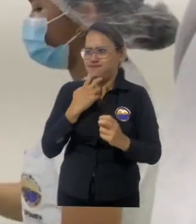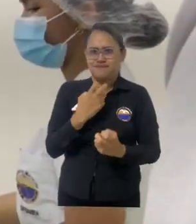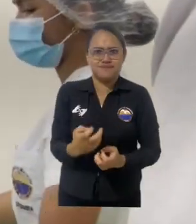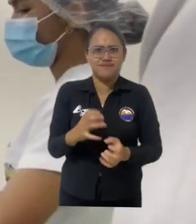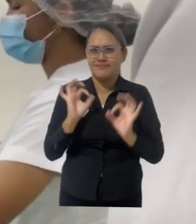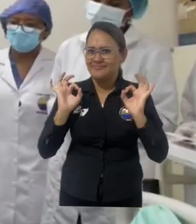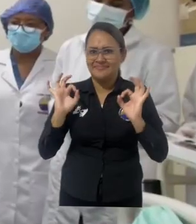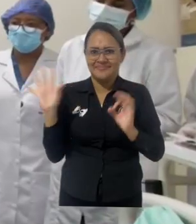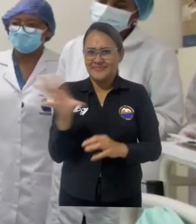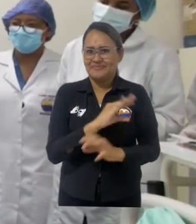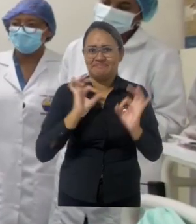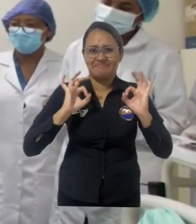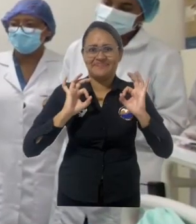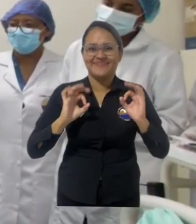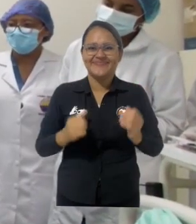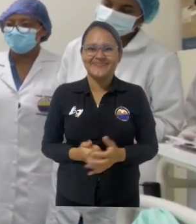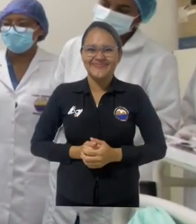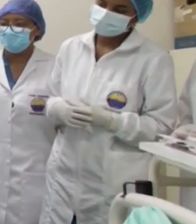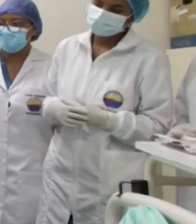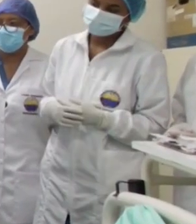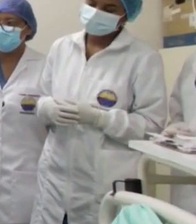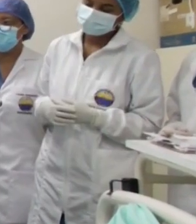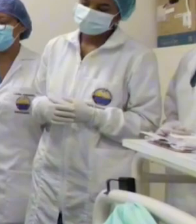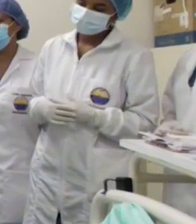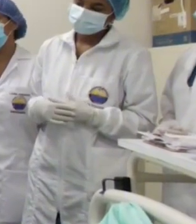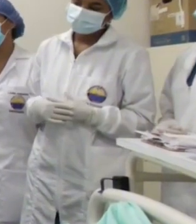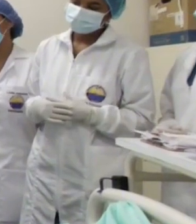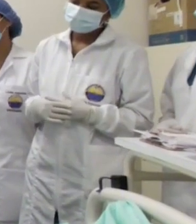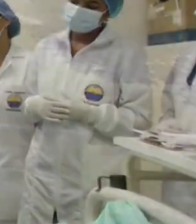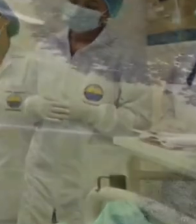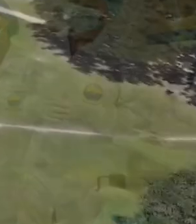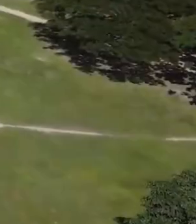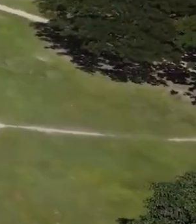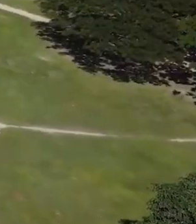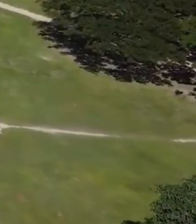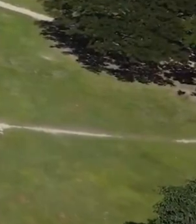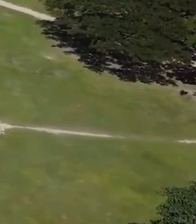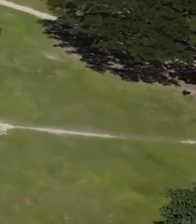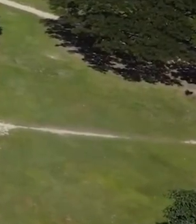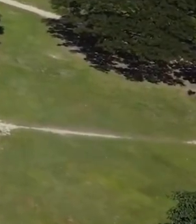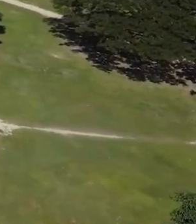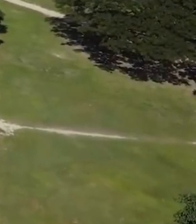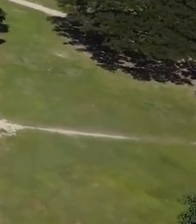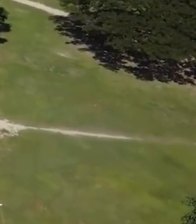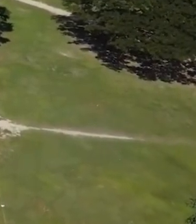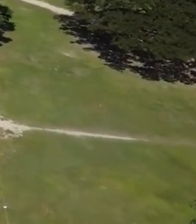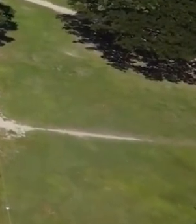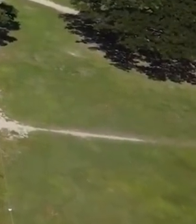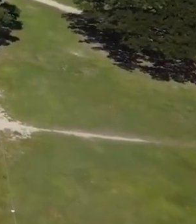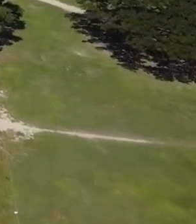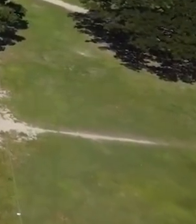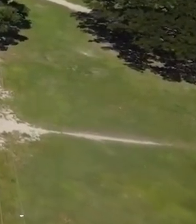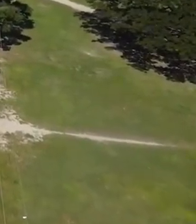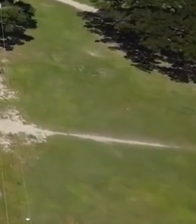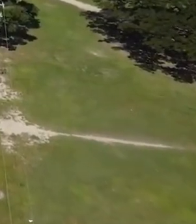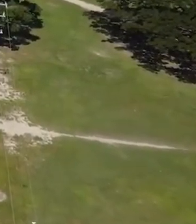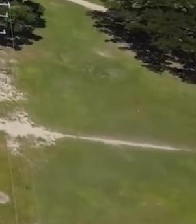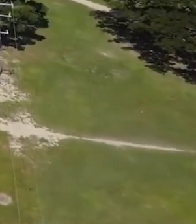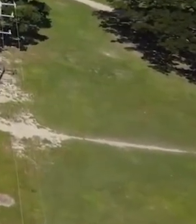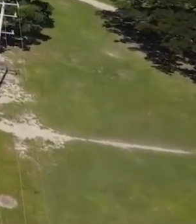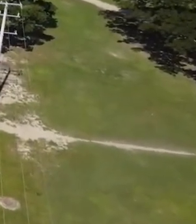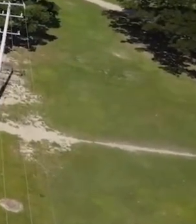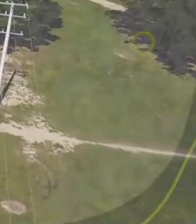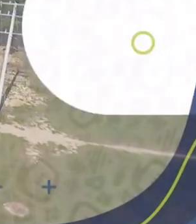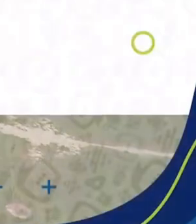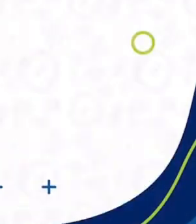calidad humana de sus profesores, de sus estudiantes, de su trabajo. Este campus universitario creo que lo dice